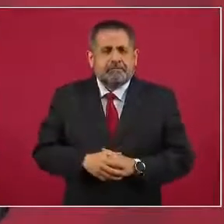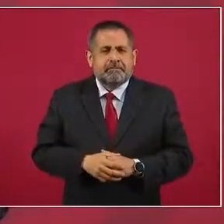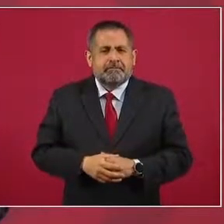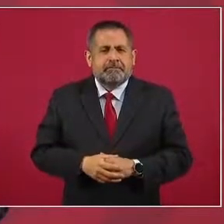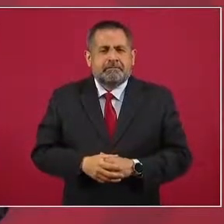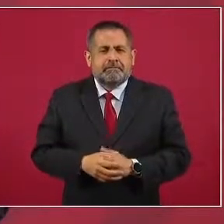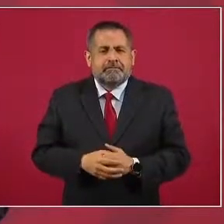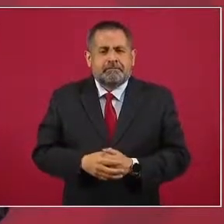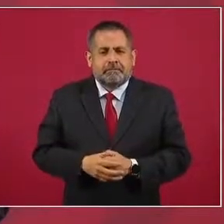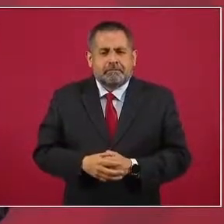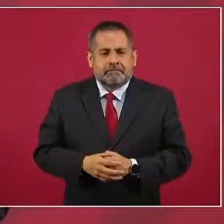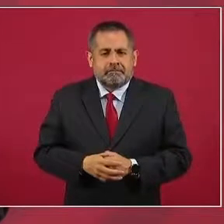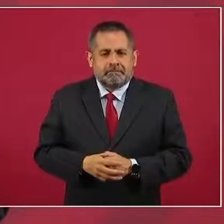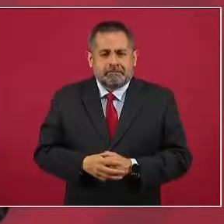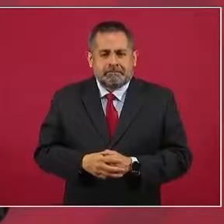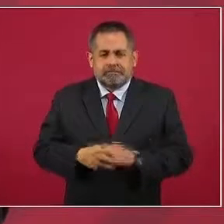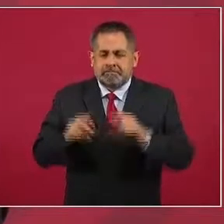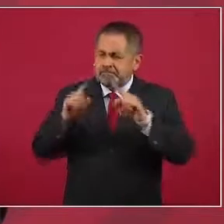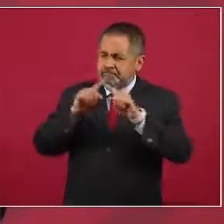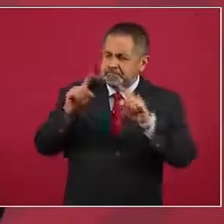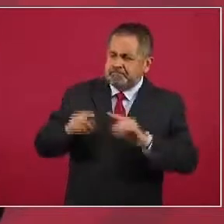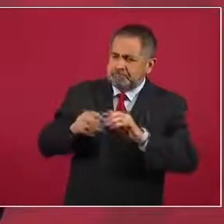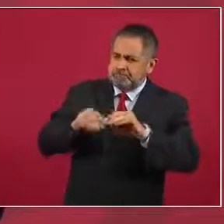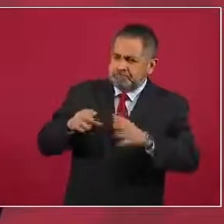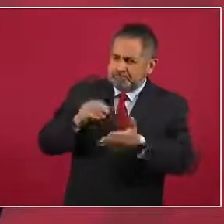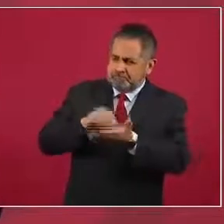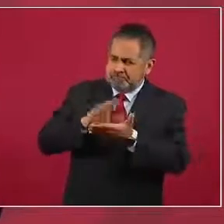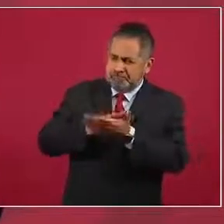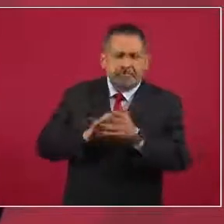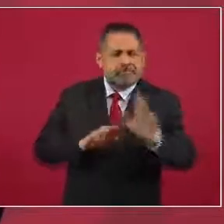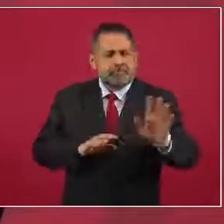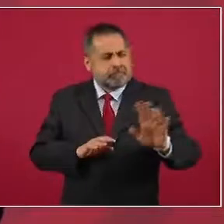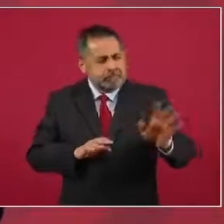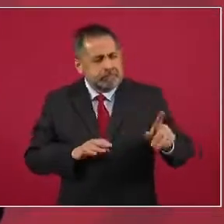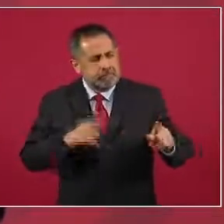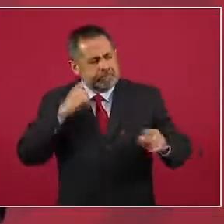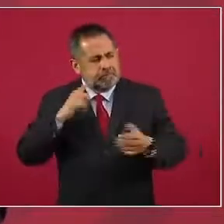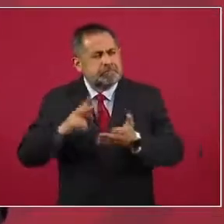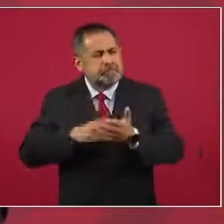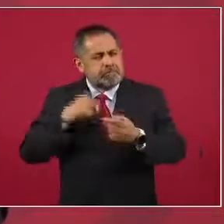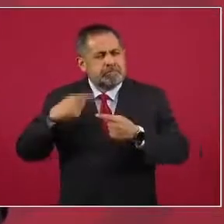machote, ¿no? No, es que cada determinado tiempo.